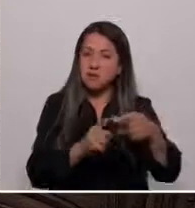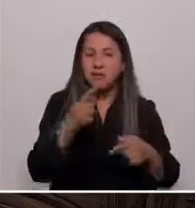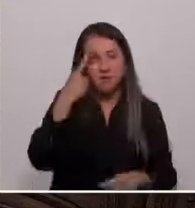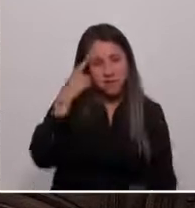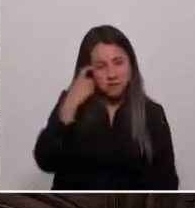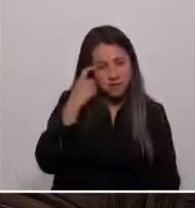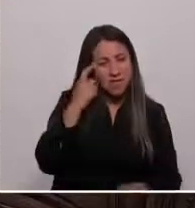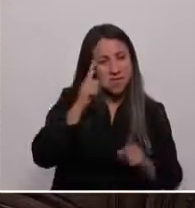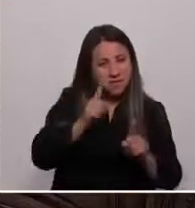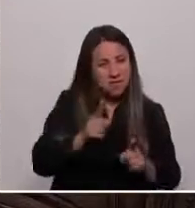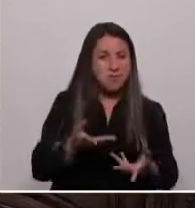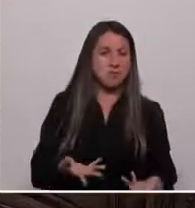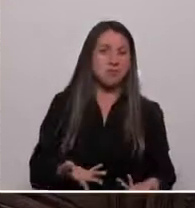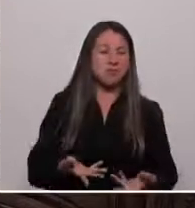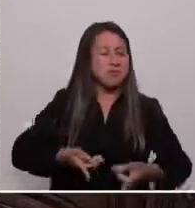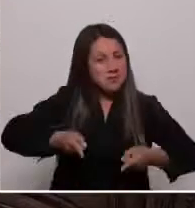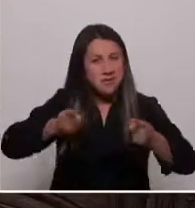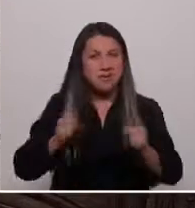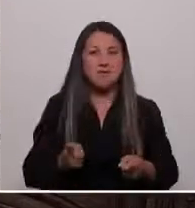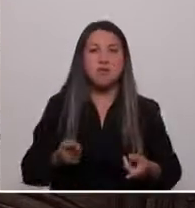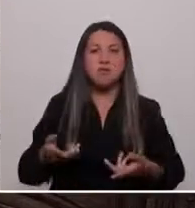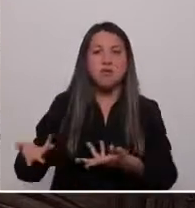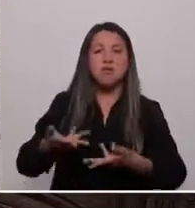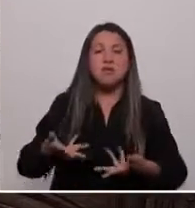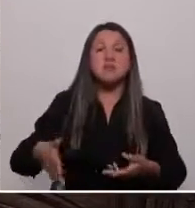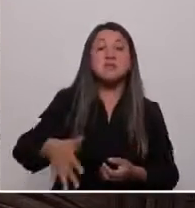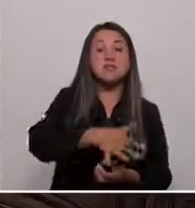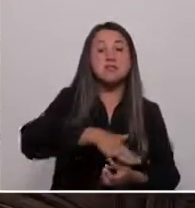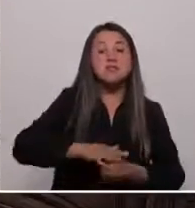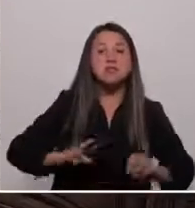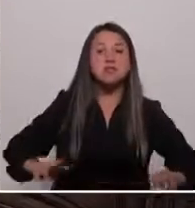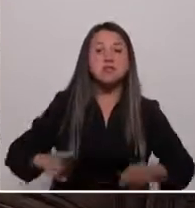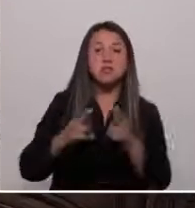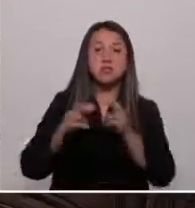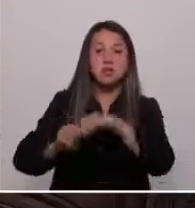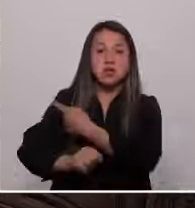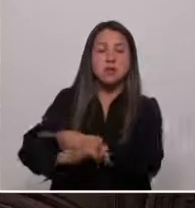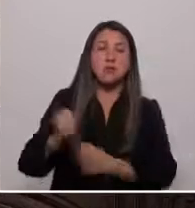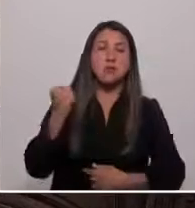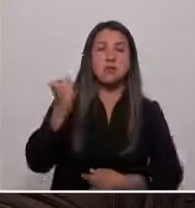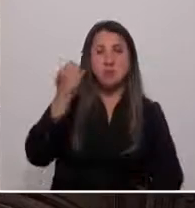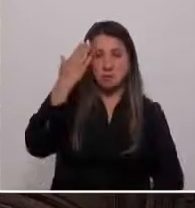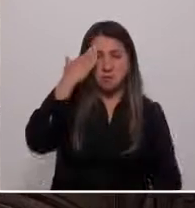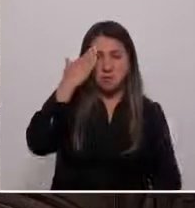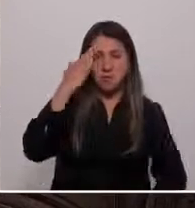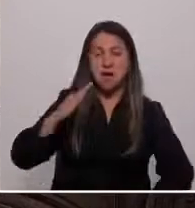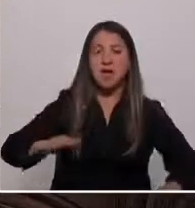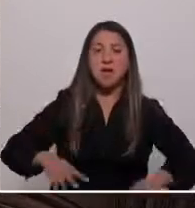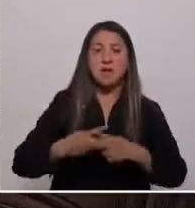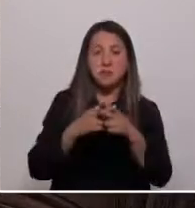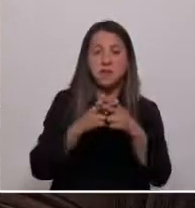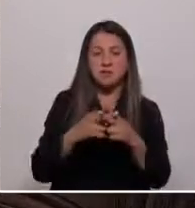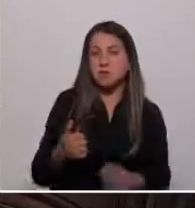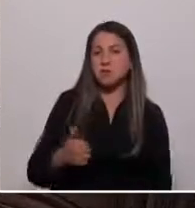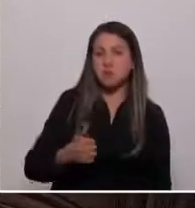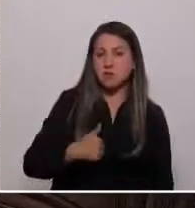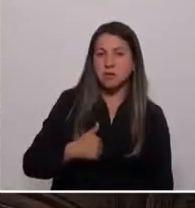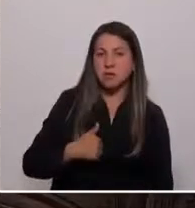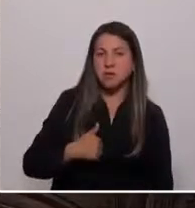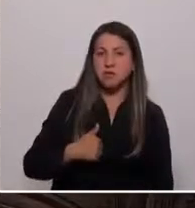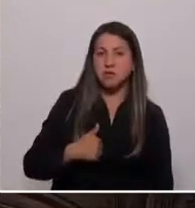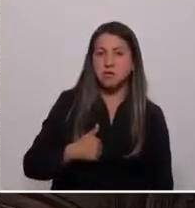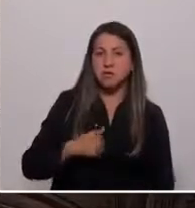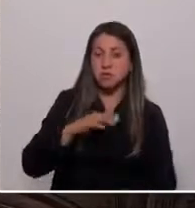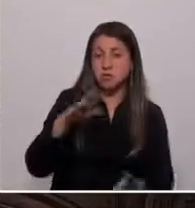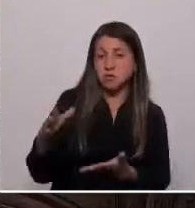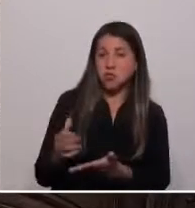darnos las condiciones para construir poder popular y herramientas para ejercerlo, porque no concibo una